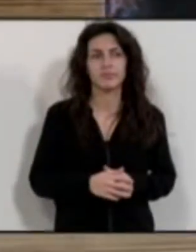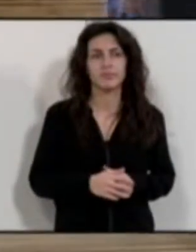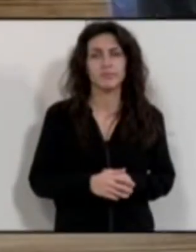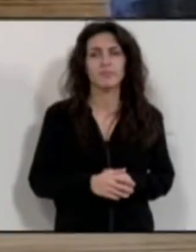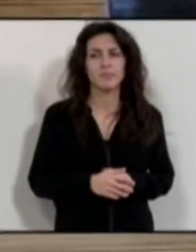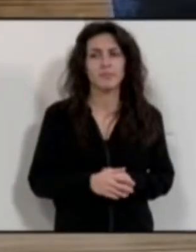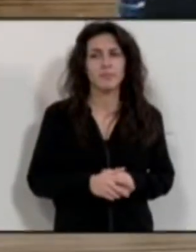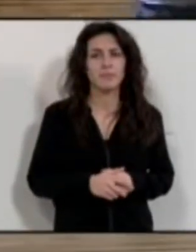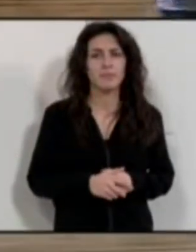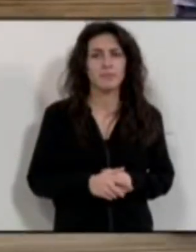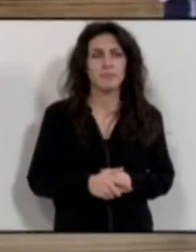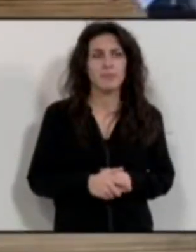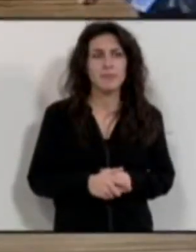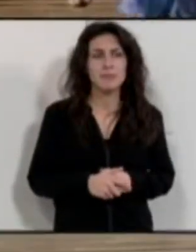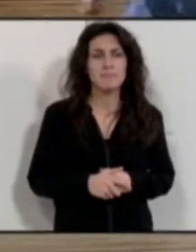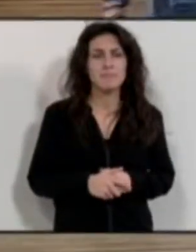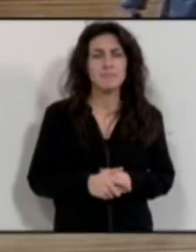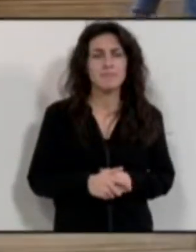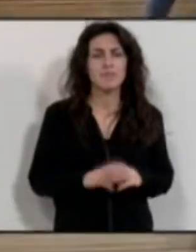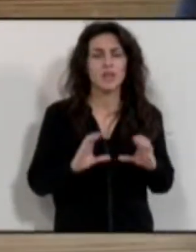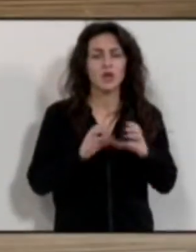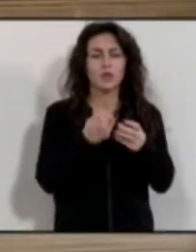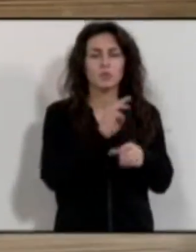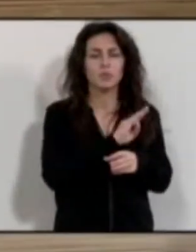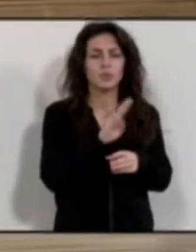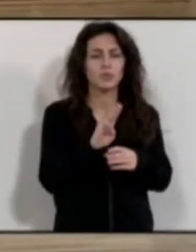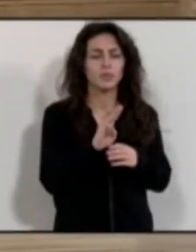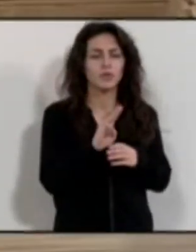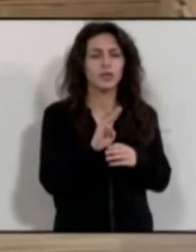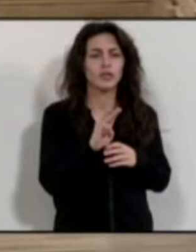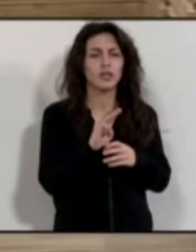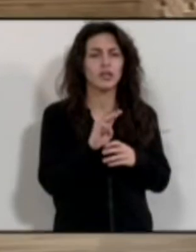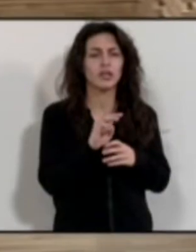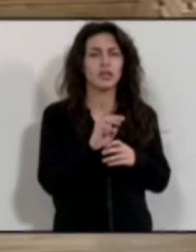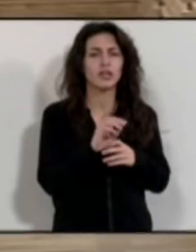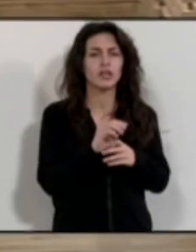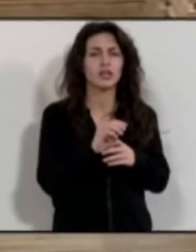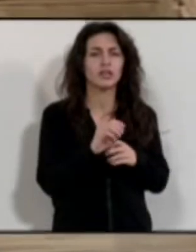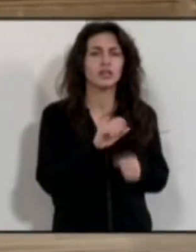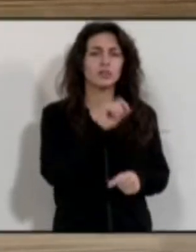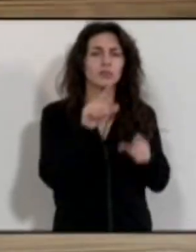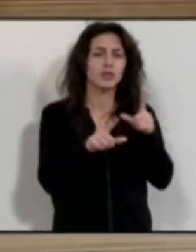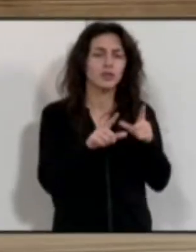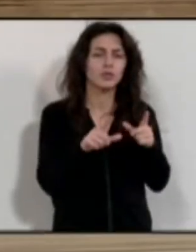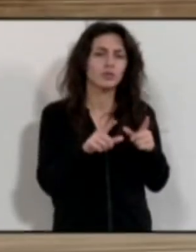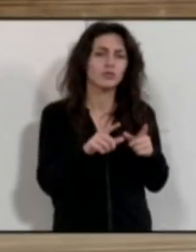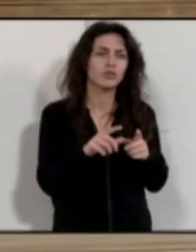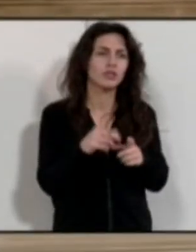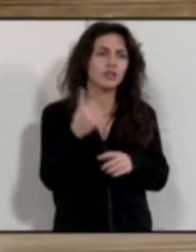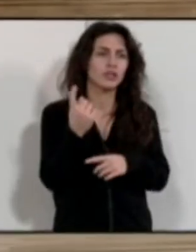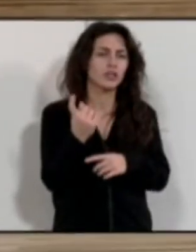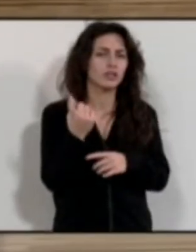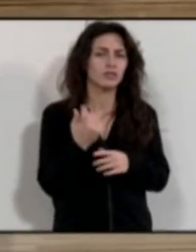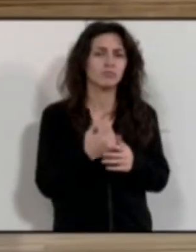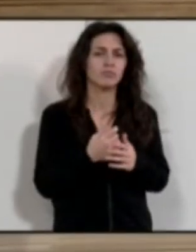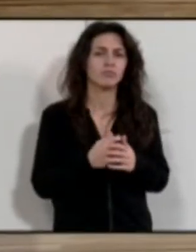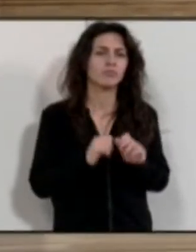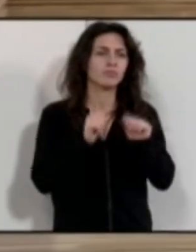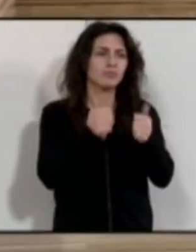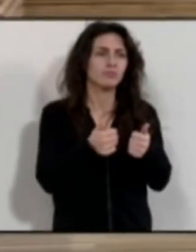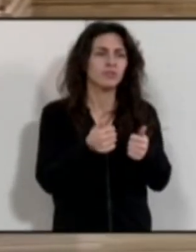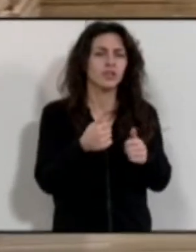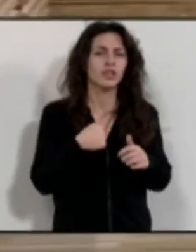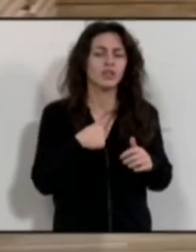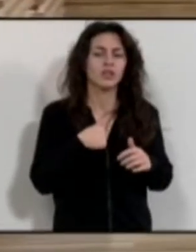Pues tiene la palabra el Grupo Popular para realizar las preguntas que estima. Los ruegos tiene la palabra el señor Rodríguez. Sí, yo en primer lugar quiero hacer un